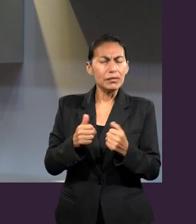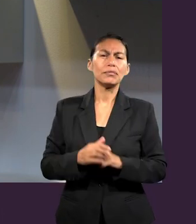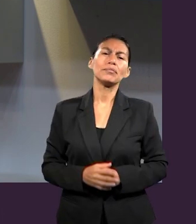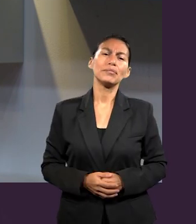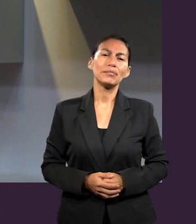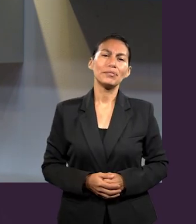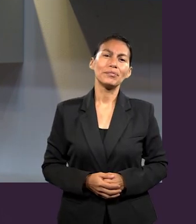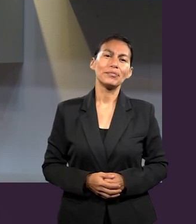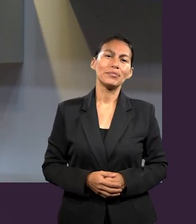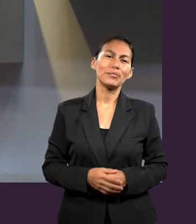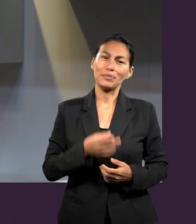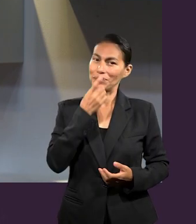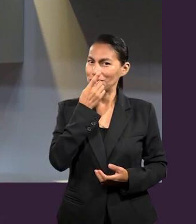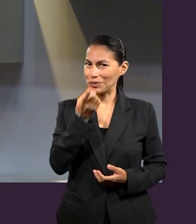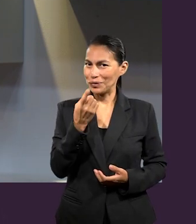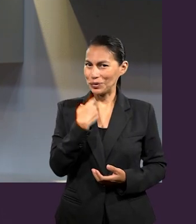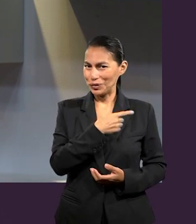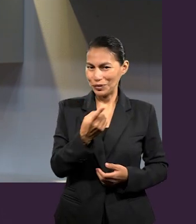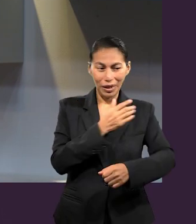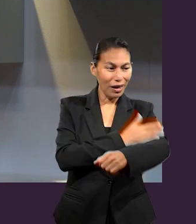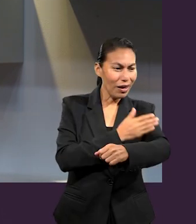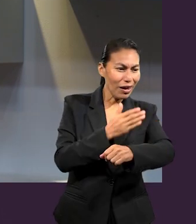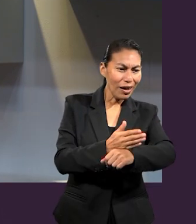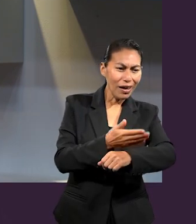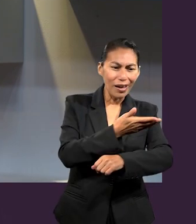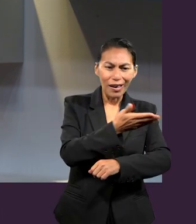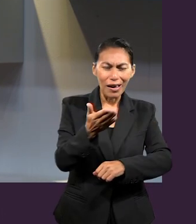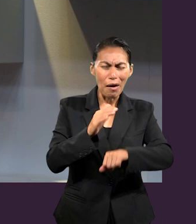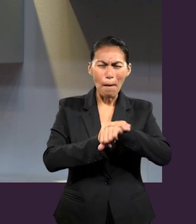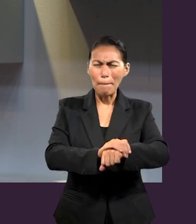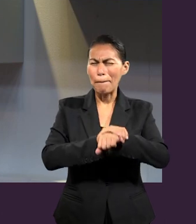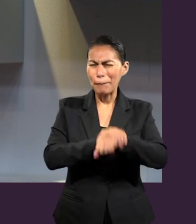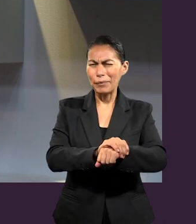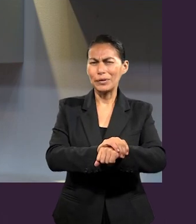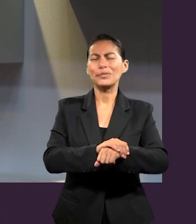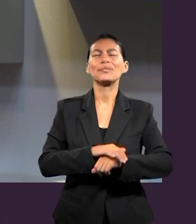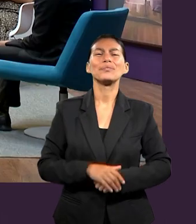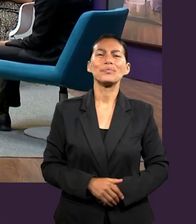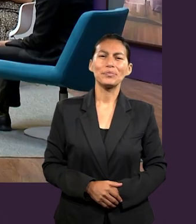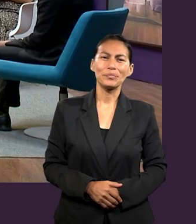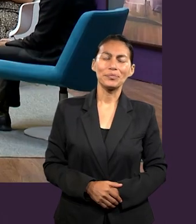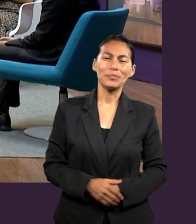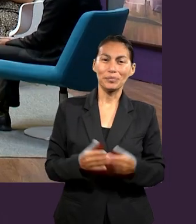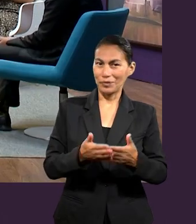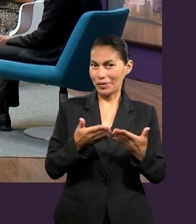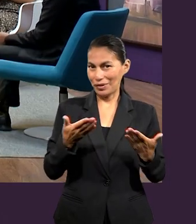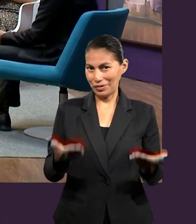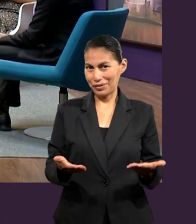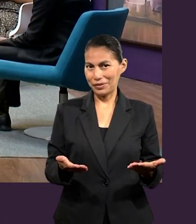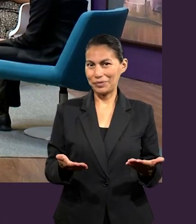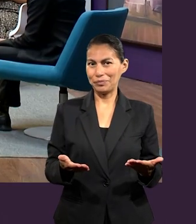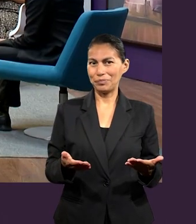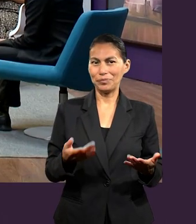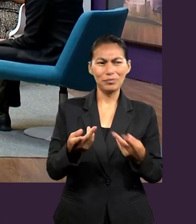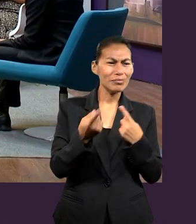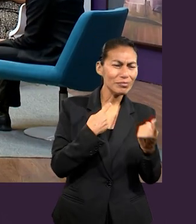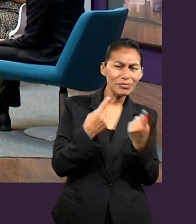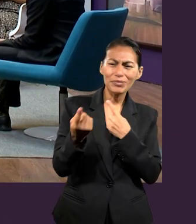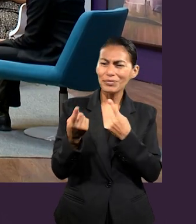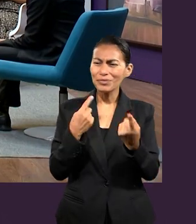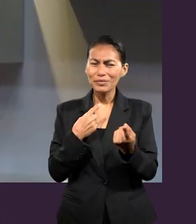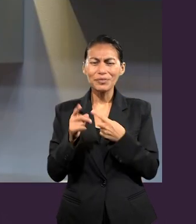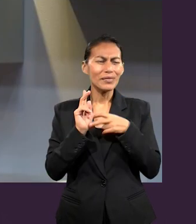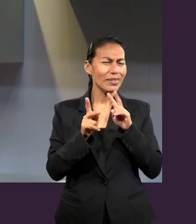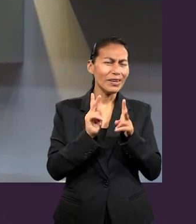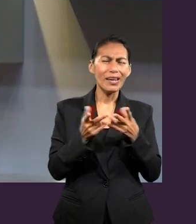práctica. Queremos decirles que estamos en compañía de unos buenos amigos. Así que en esta ocasión vamos a